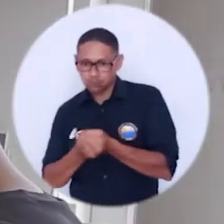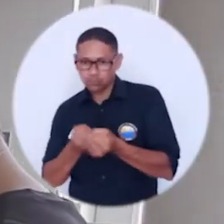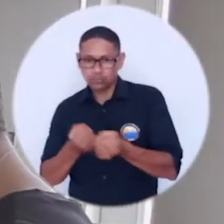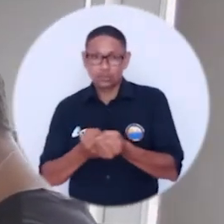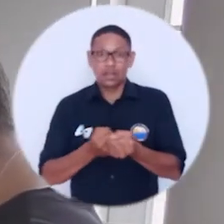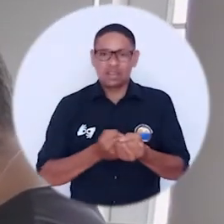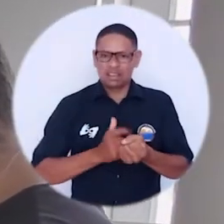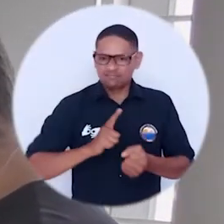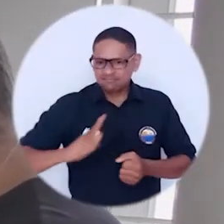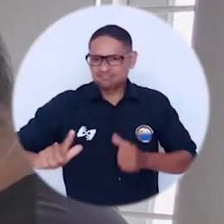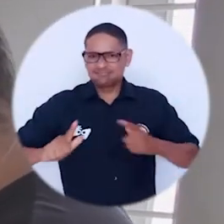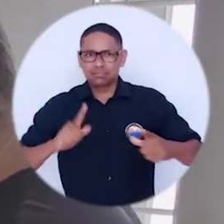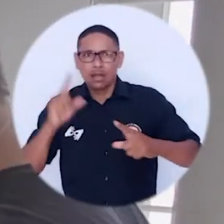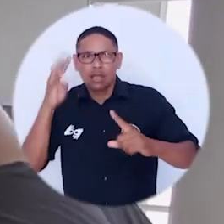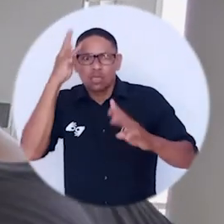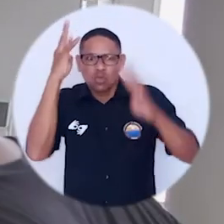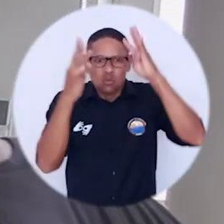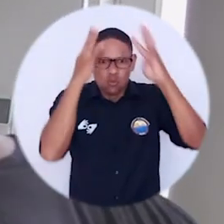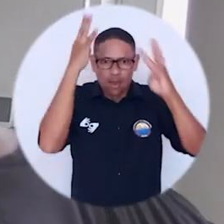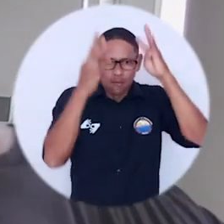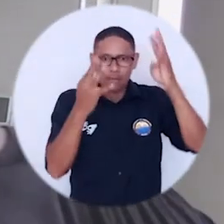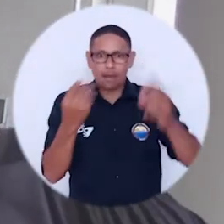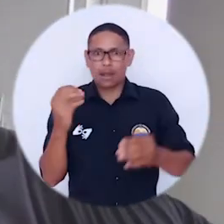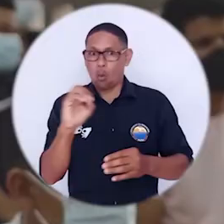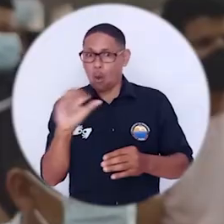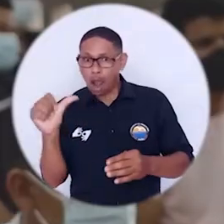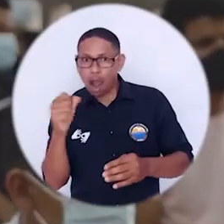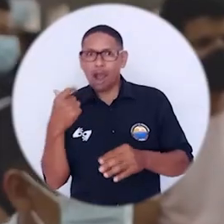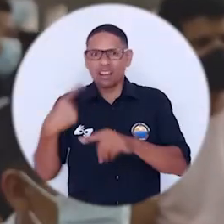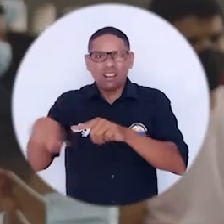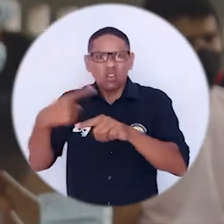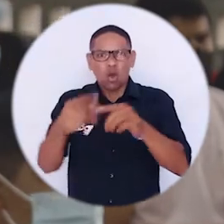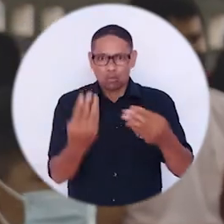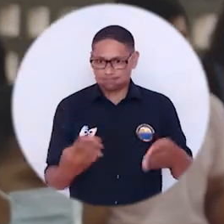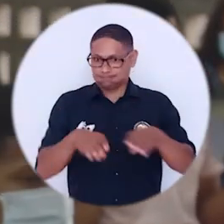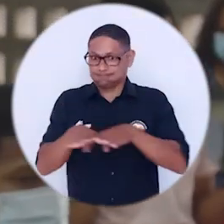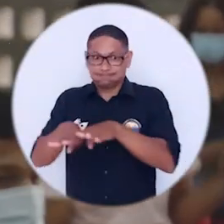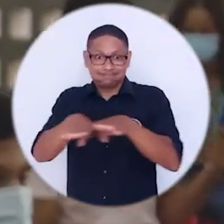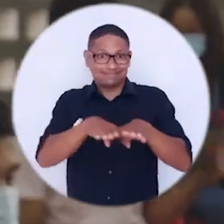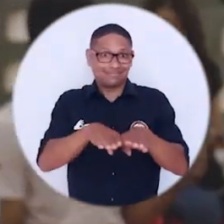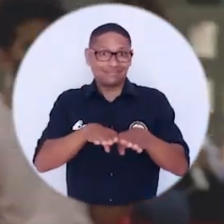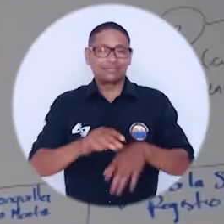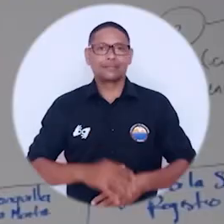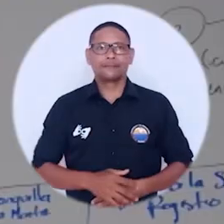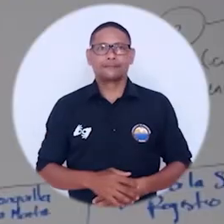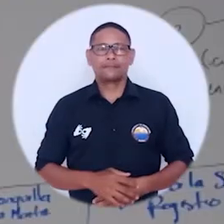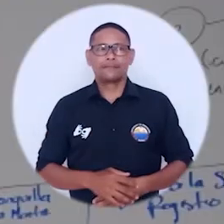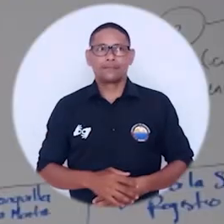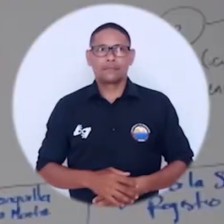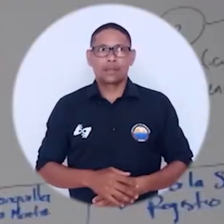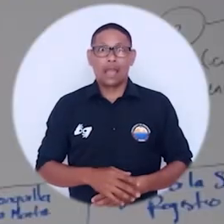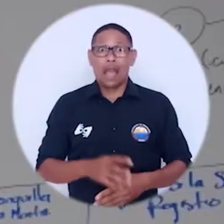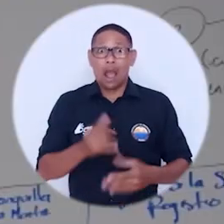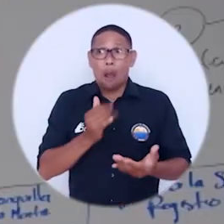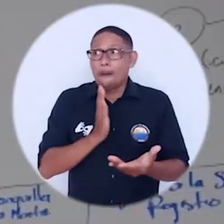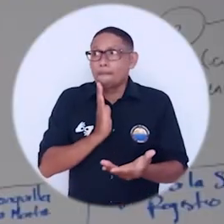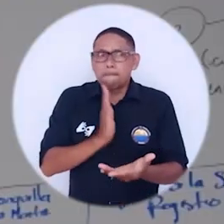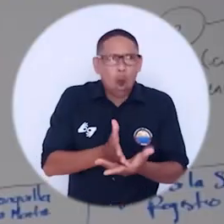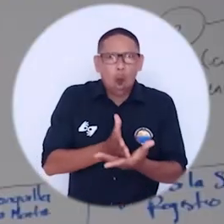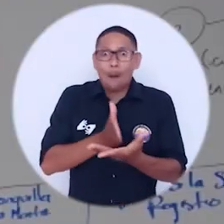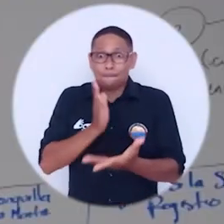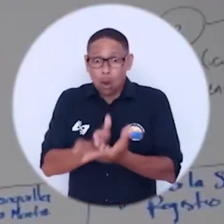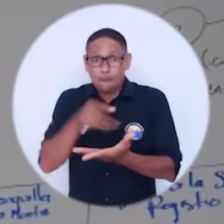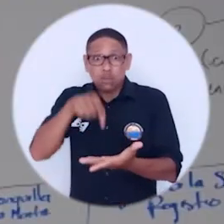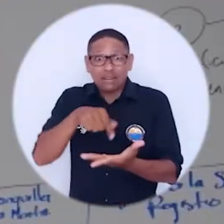dar a áreas como el emprendimiento, la innovación y la equidad de género. Las crisis son las que derivan las